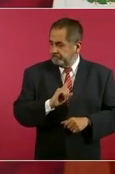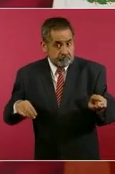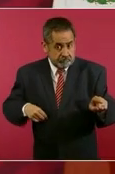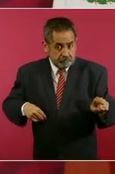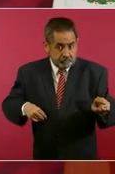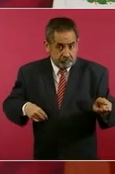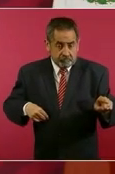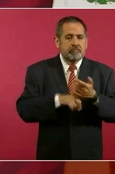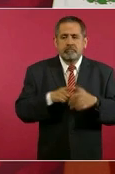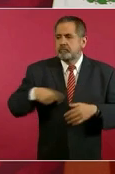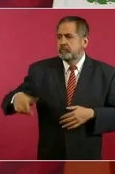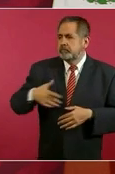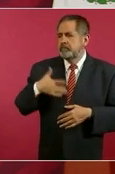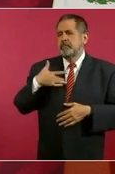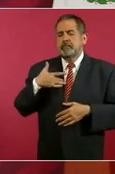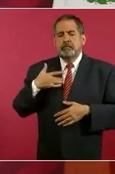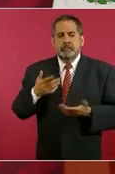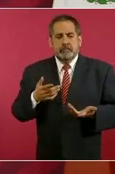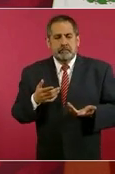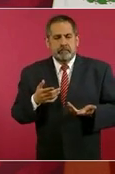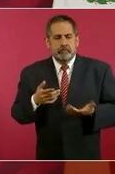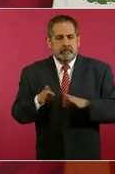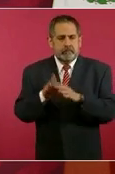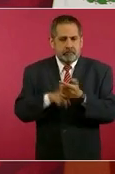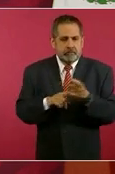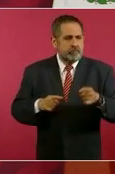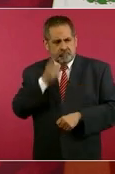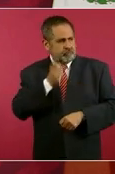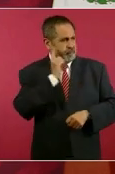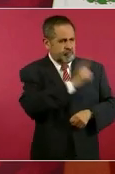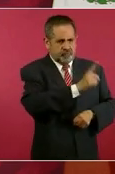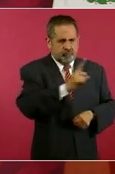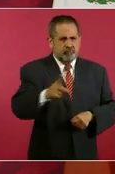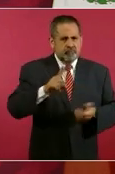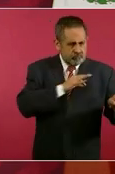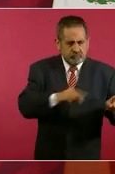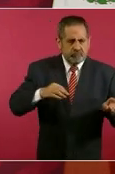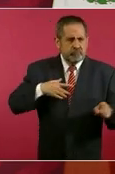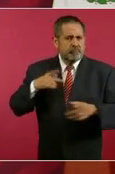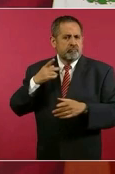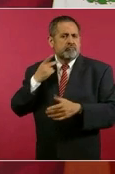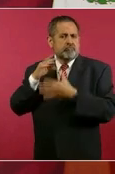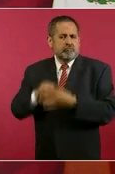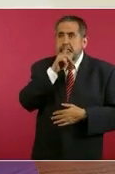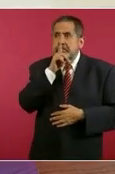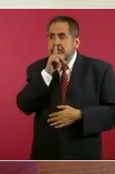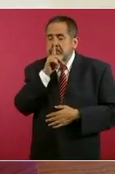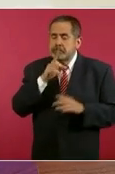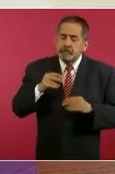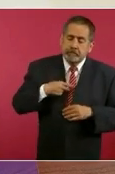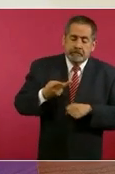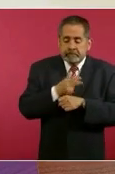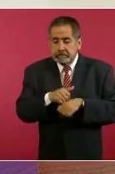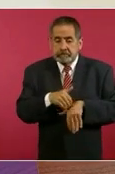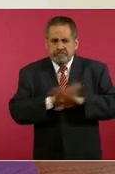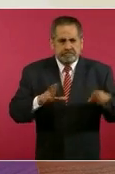nadie lo sienta en el balpinquillo de los acusados. Porque tenemos autoridad moral, porque tenemos autoridad política. No nos van a poner contra la pared. No nos vamos a